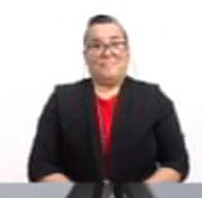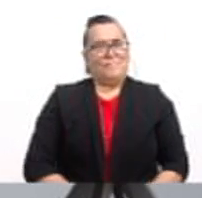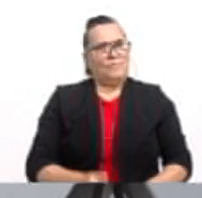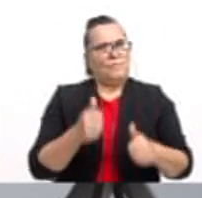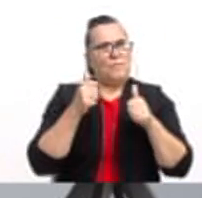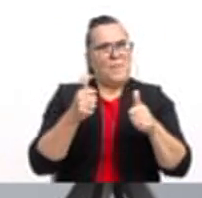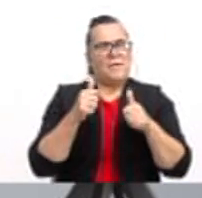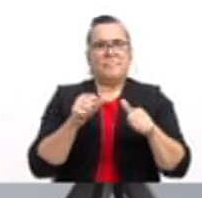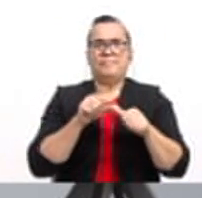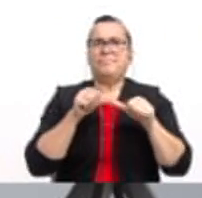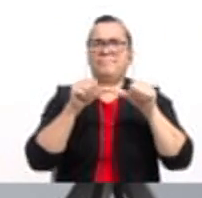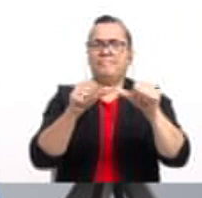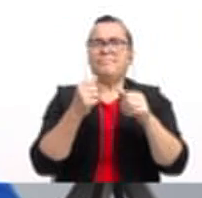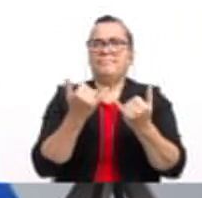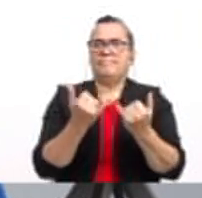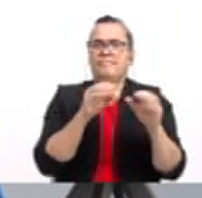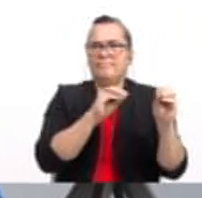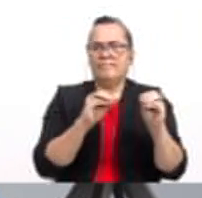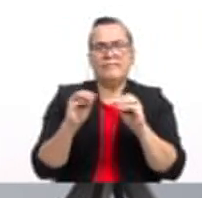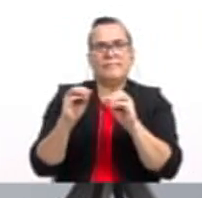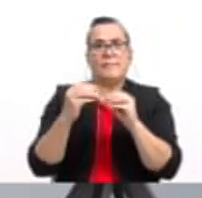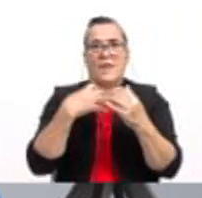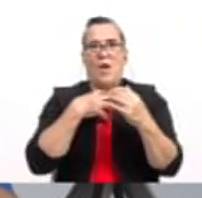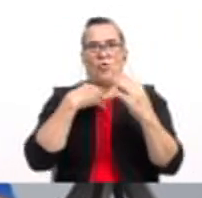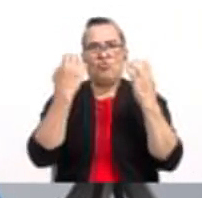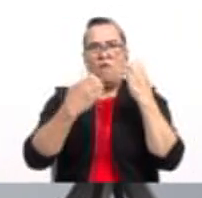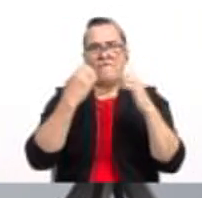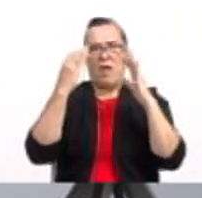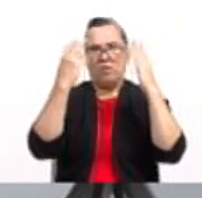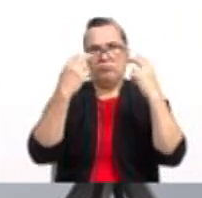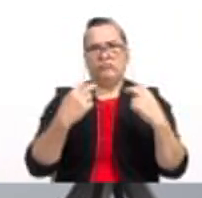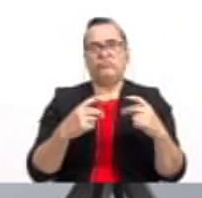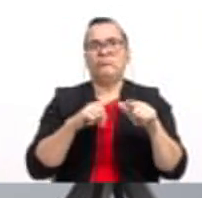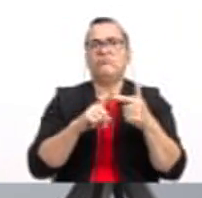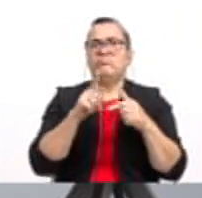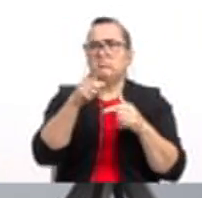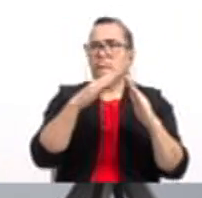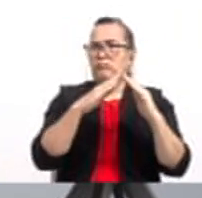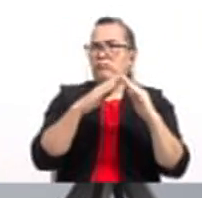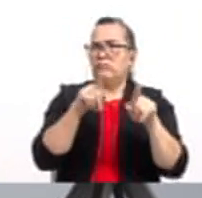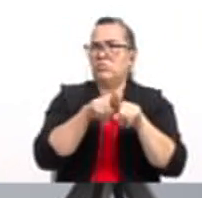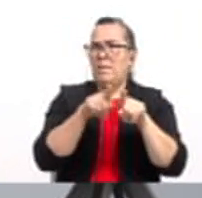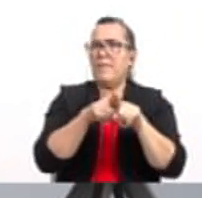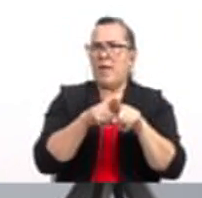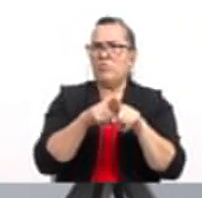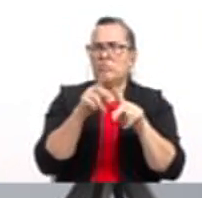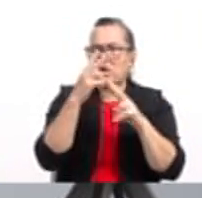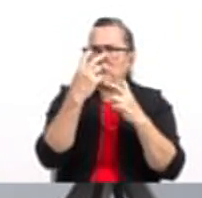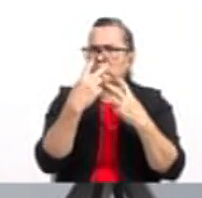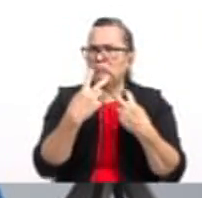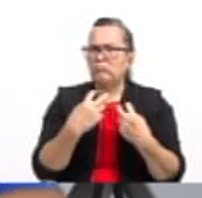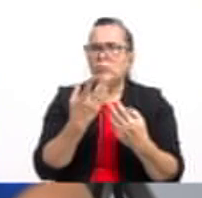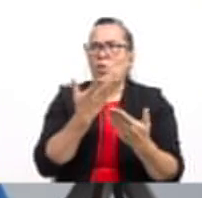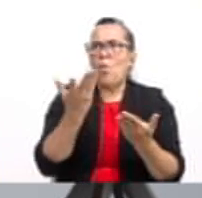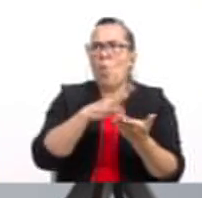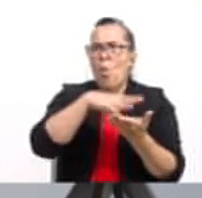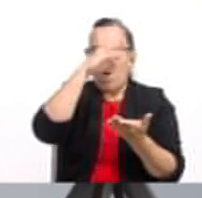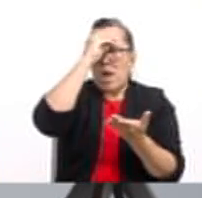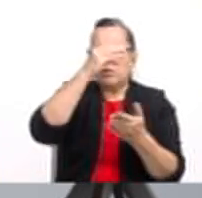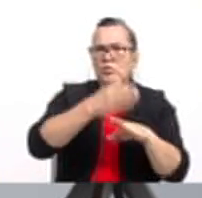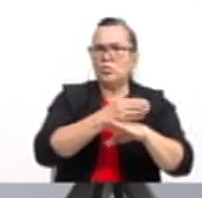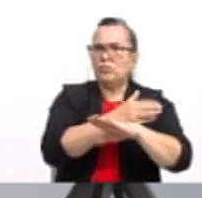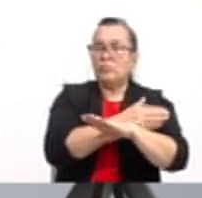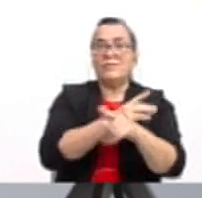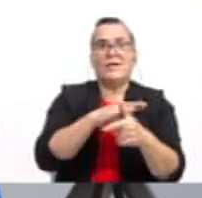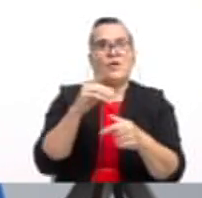Muy bien. Ahora vamos a pasar a la autoevaluación. Allá en casa es importante que ustedes también se autoevalúen. ¿Cuánto han aprendido? Y hoy le voy